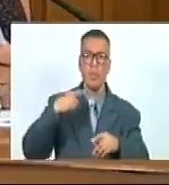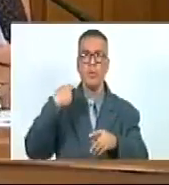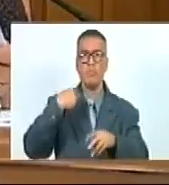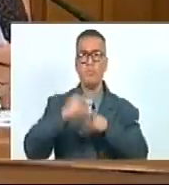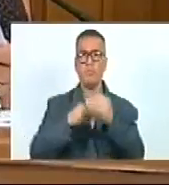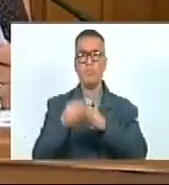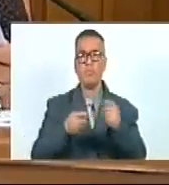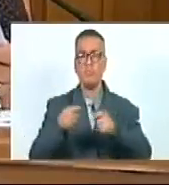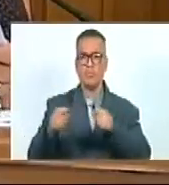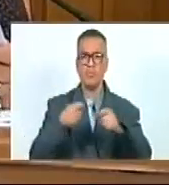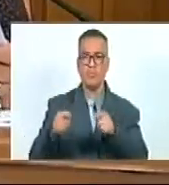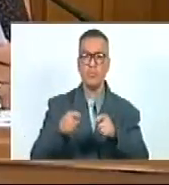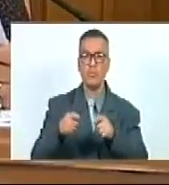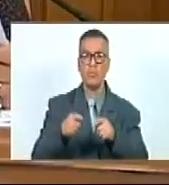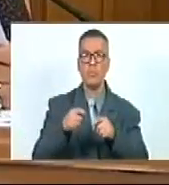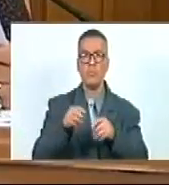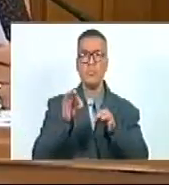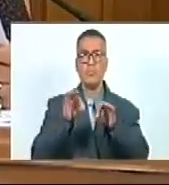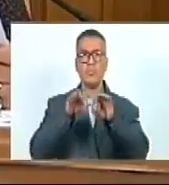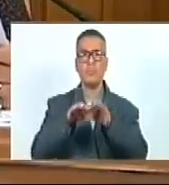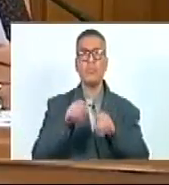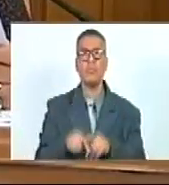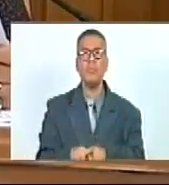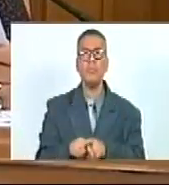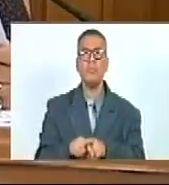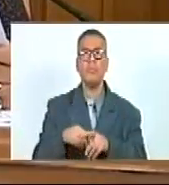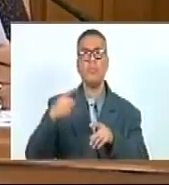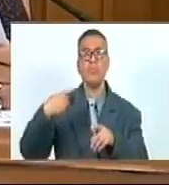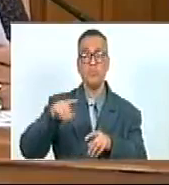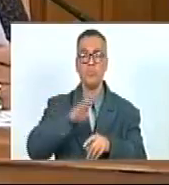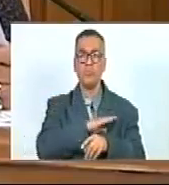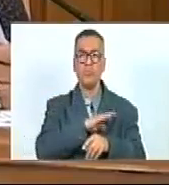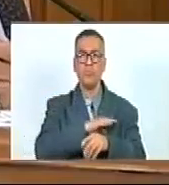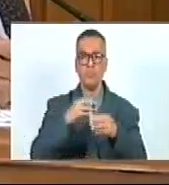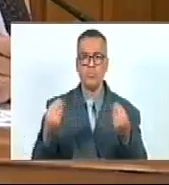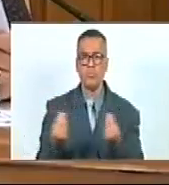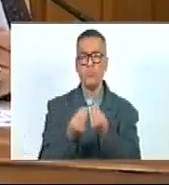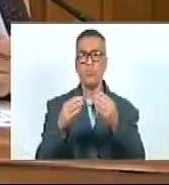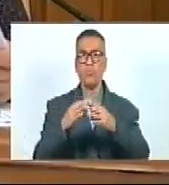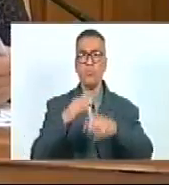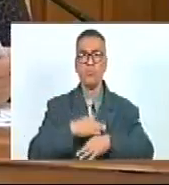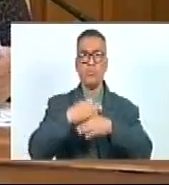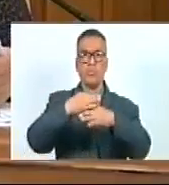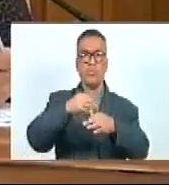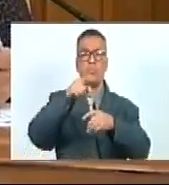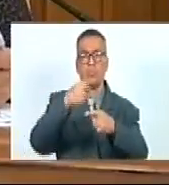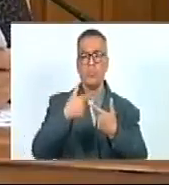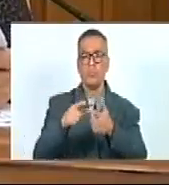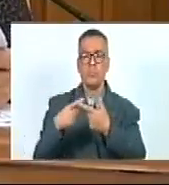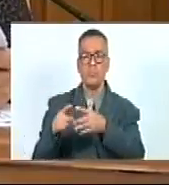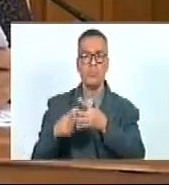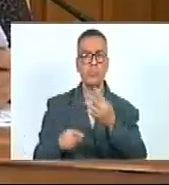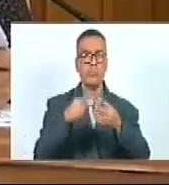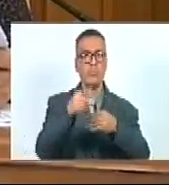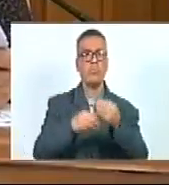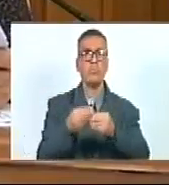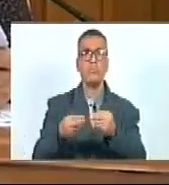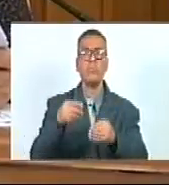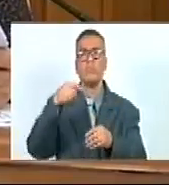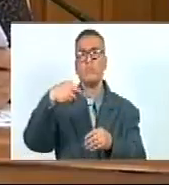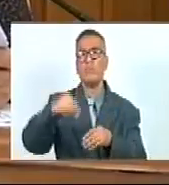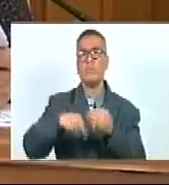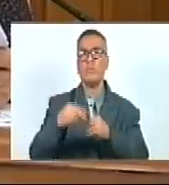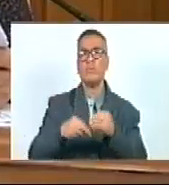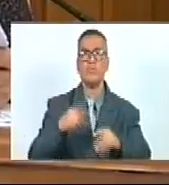realicen actividades con incidencia en los derechos o intereses colectivos, cualesquiera sea su naturaleza,